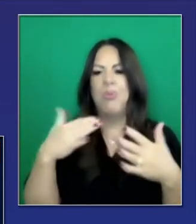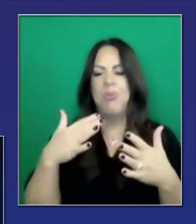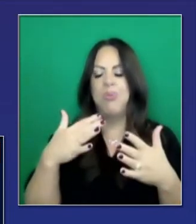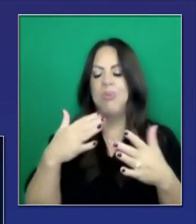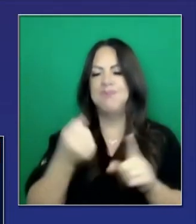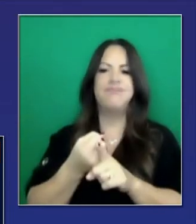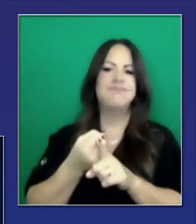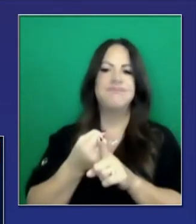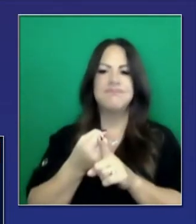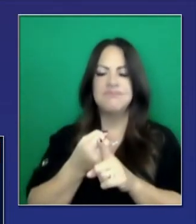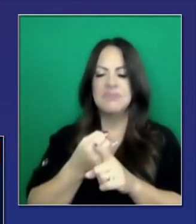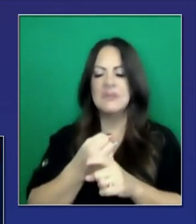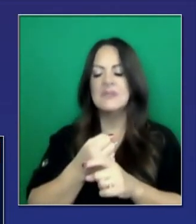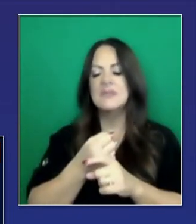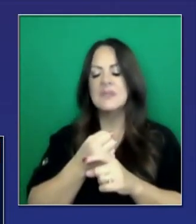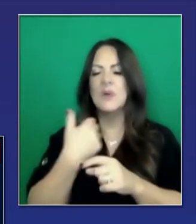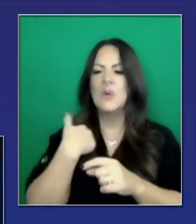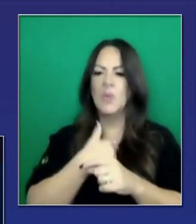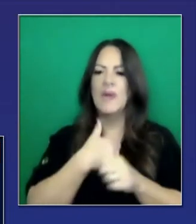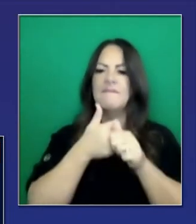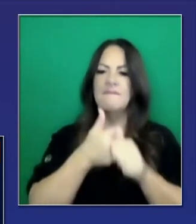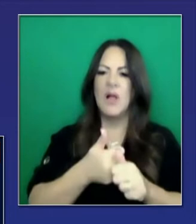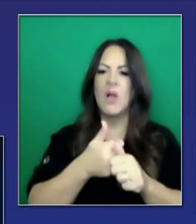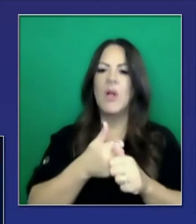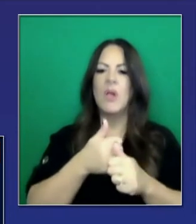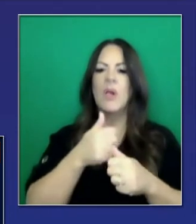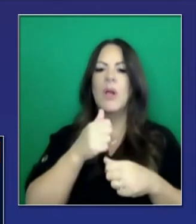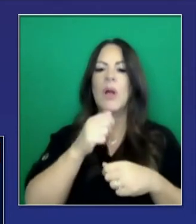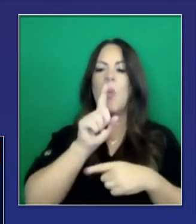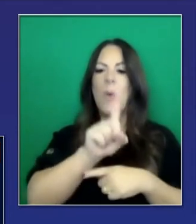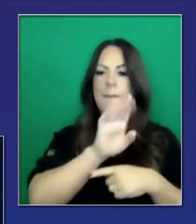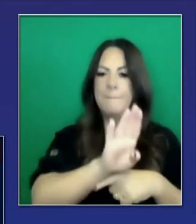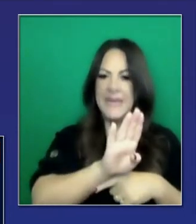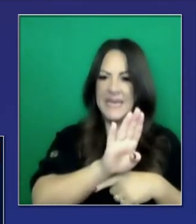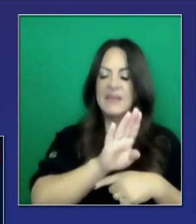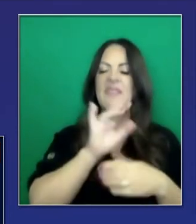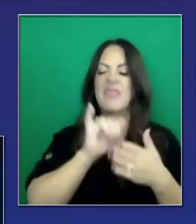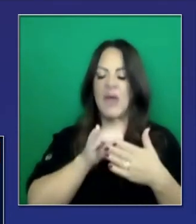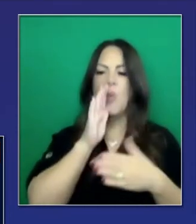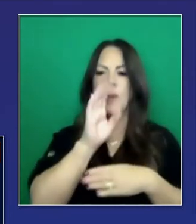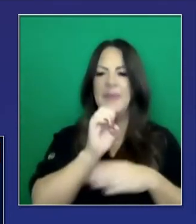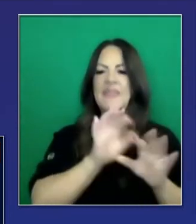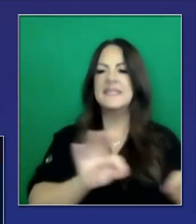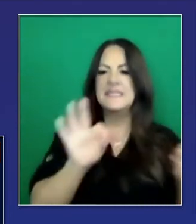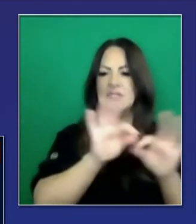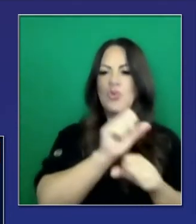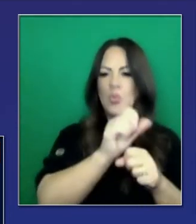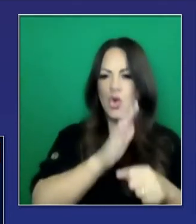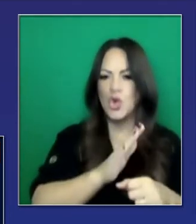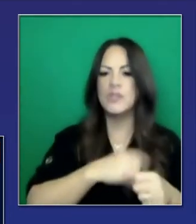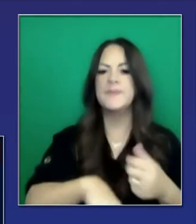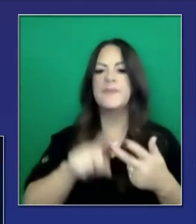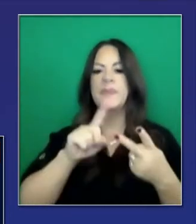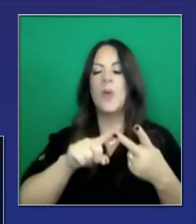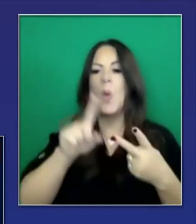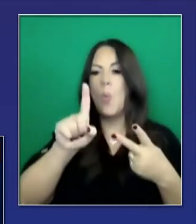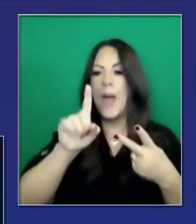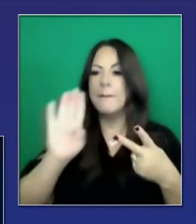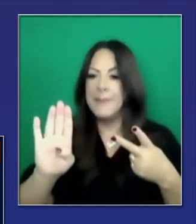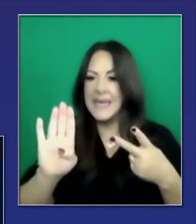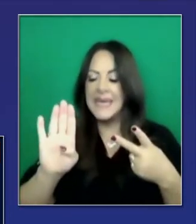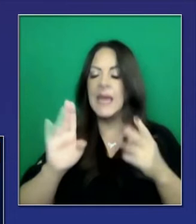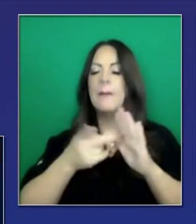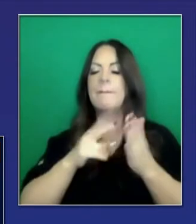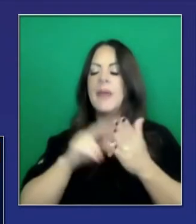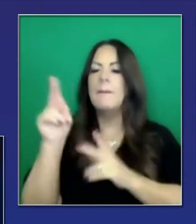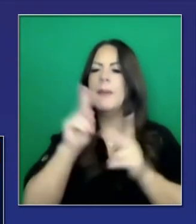la pandemia. Entonces, la prioridad está en la fase 1A. Y ahora en la fase 1B, nivel